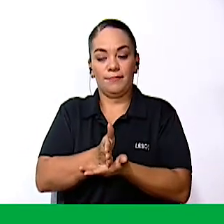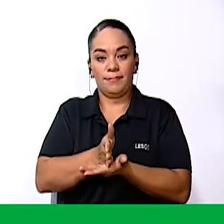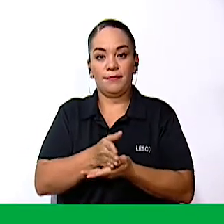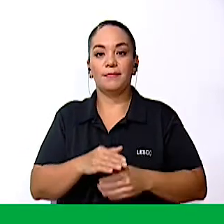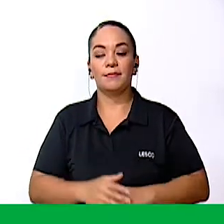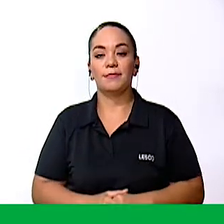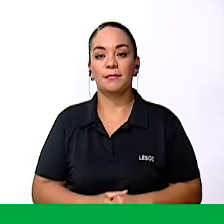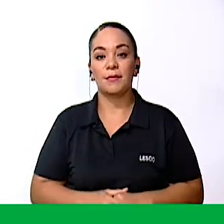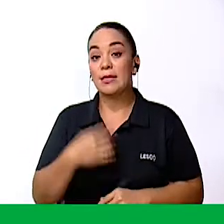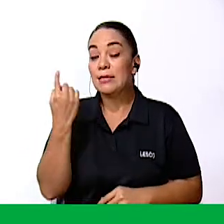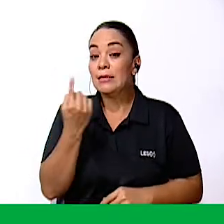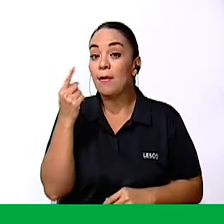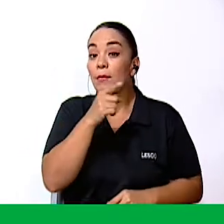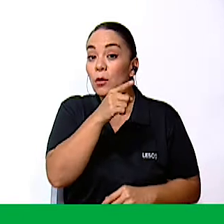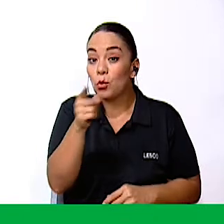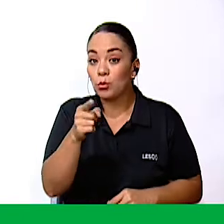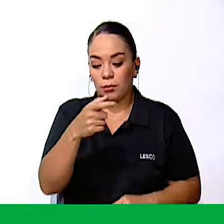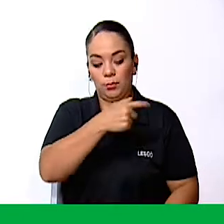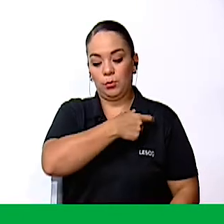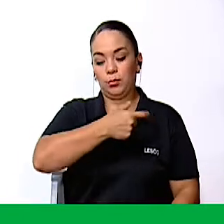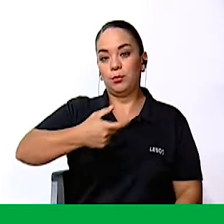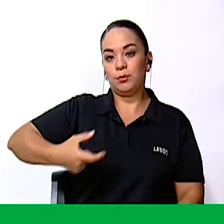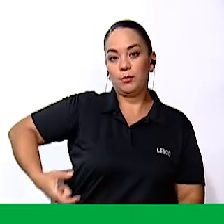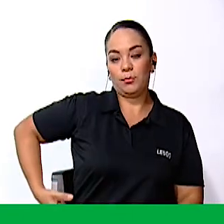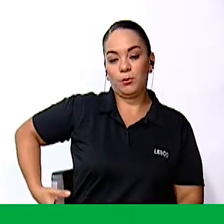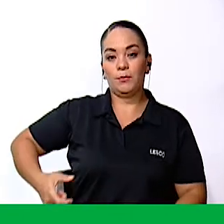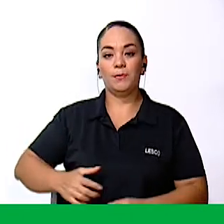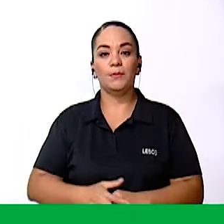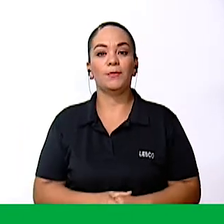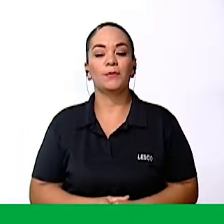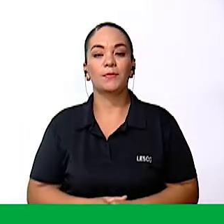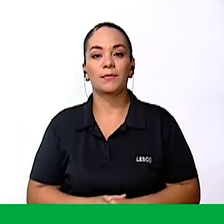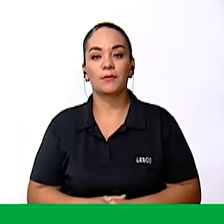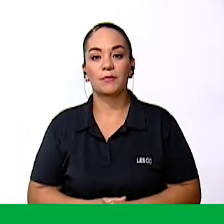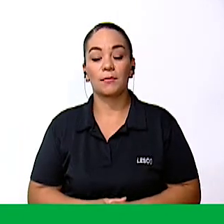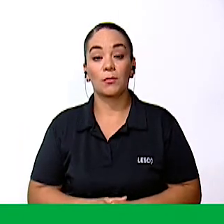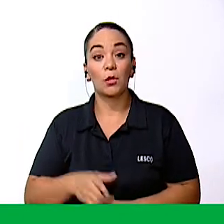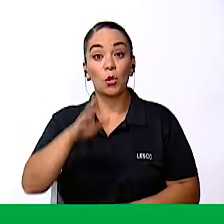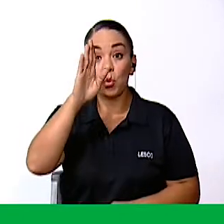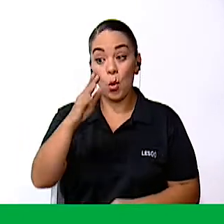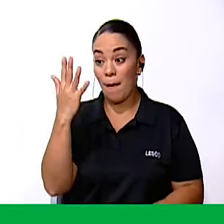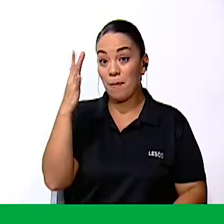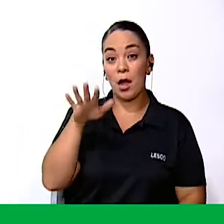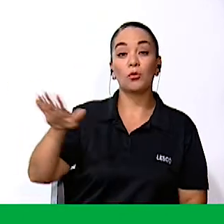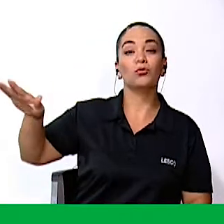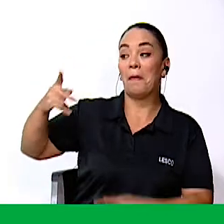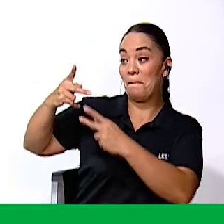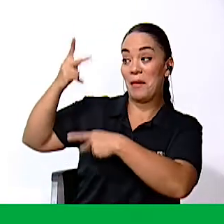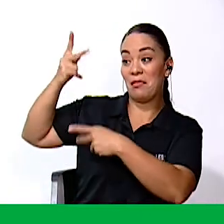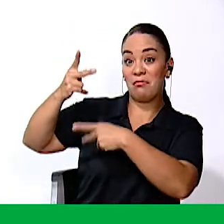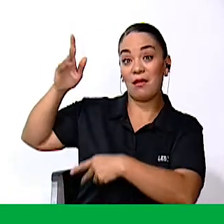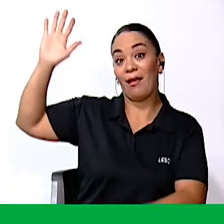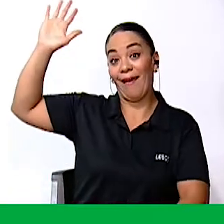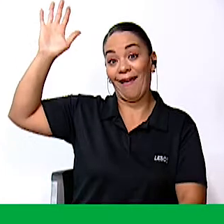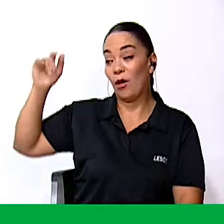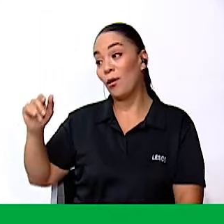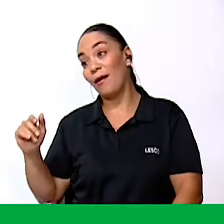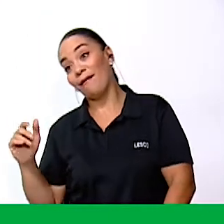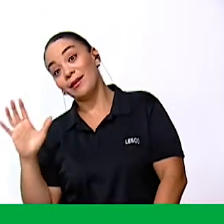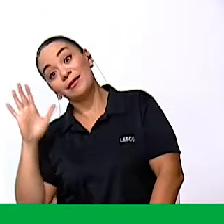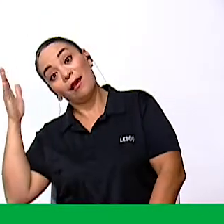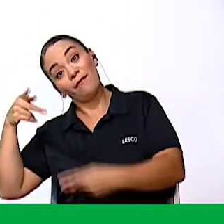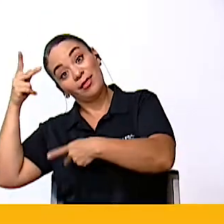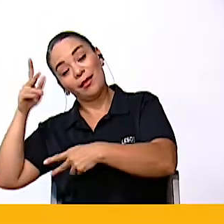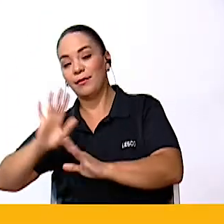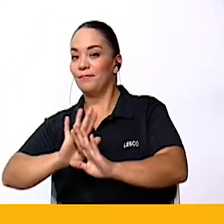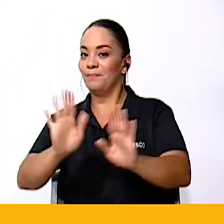Siempre debes utilizar el cinturón de seguridad Nunca saque las manos o la cabeza por las ventanas del vehículo